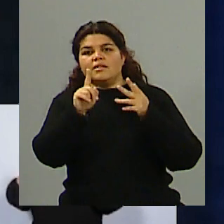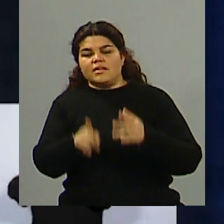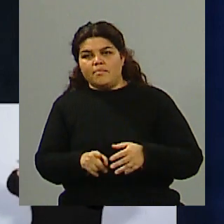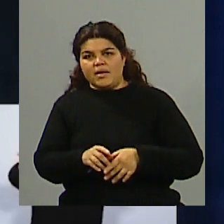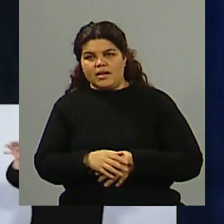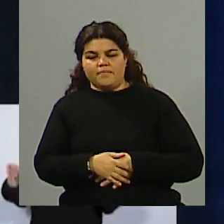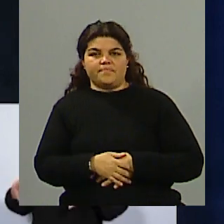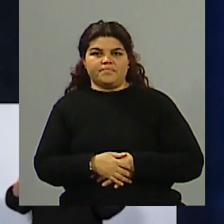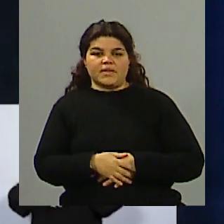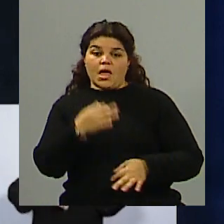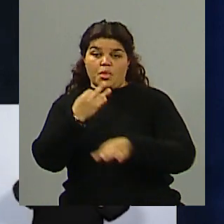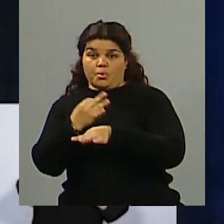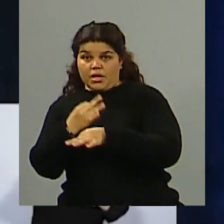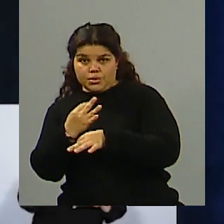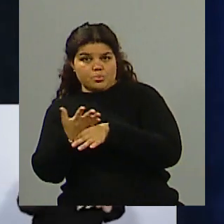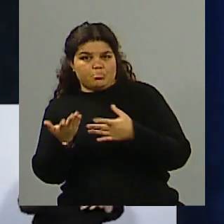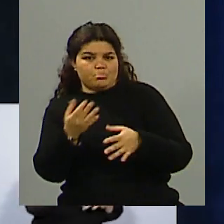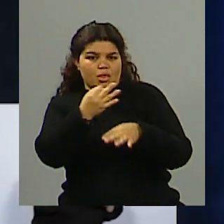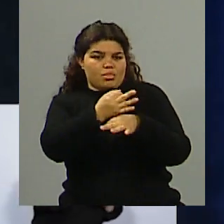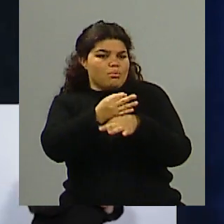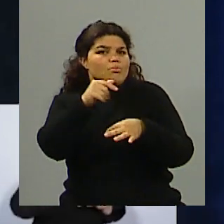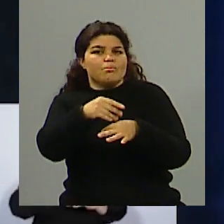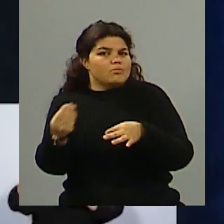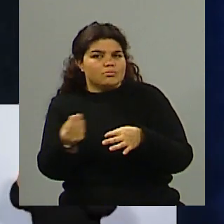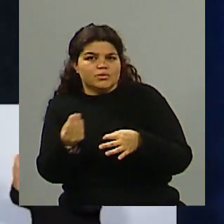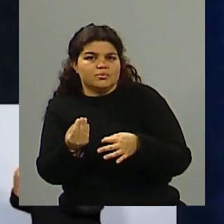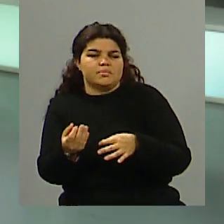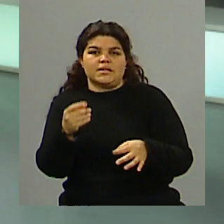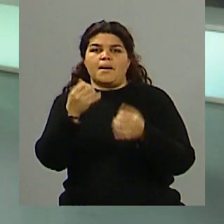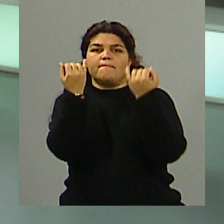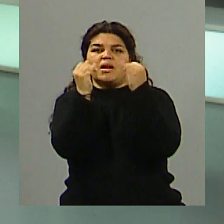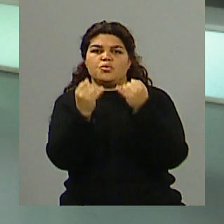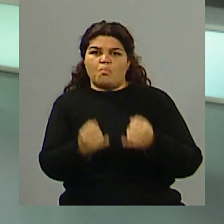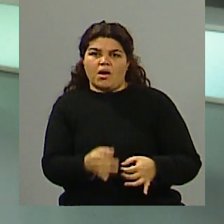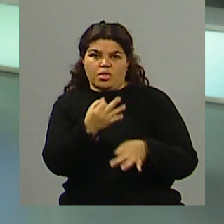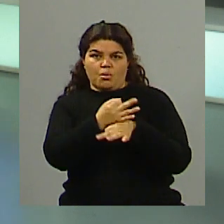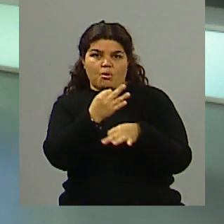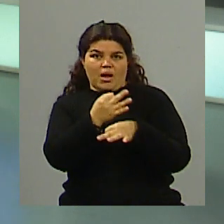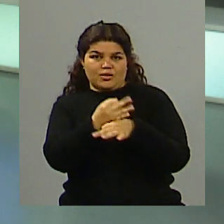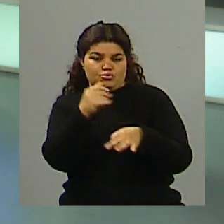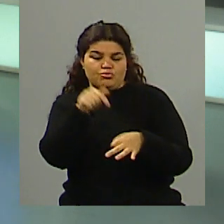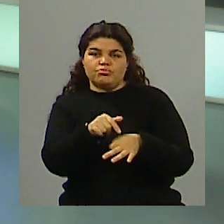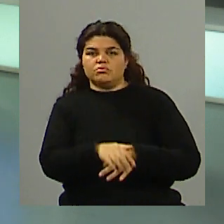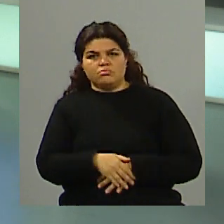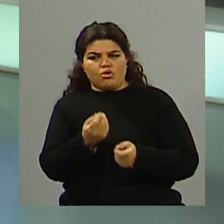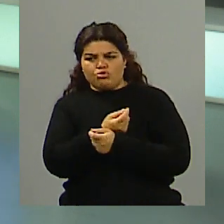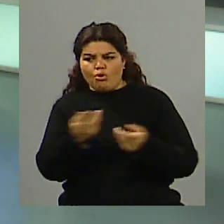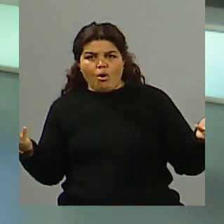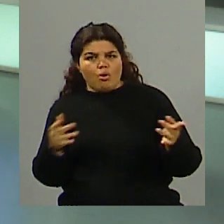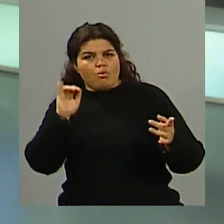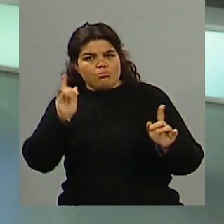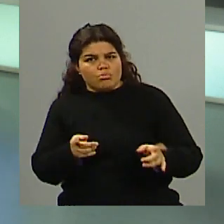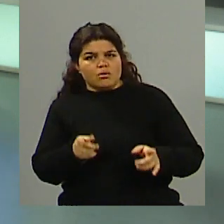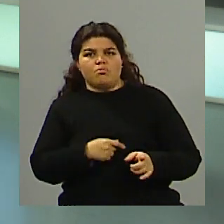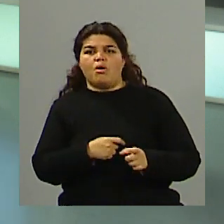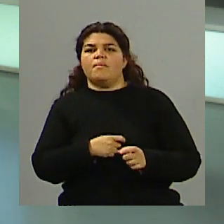educación, por supuesto, el tema presupuesto fue lo que todos abordaron, algunos candidatos dieron más detalles,